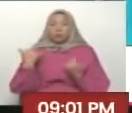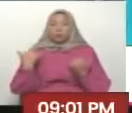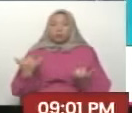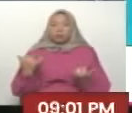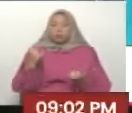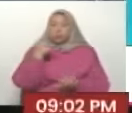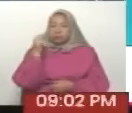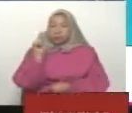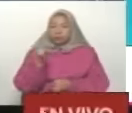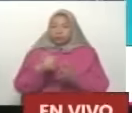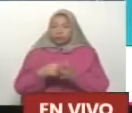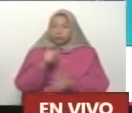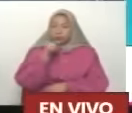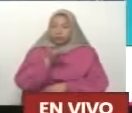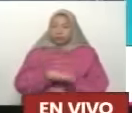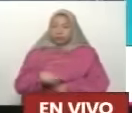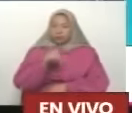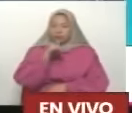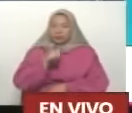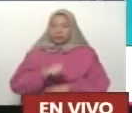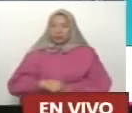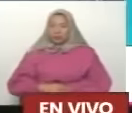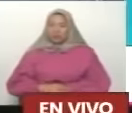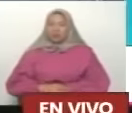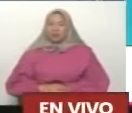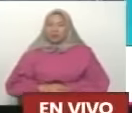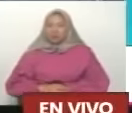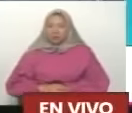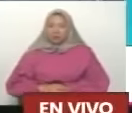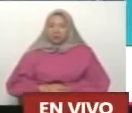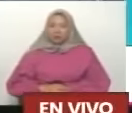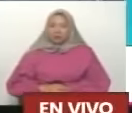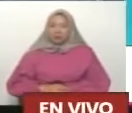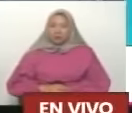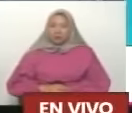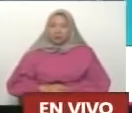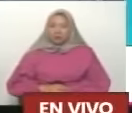1x10 del buen gobierno? Con la B-UP, la línea 58.